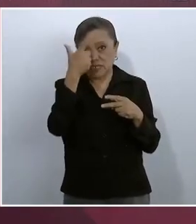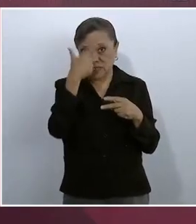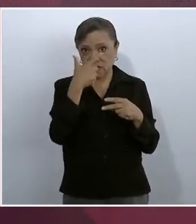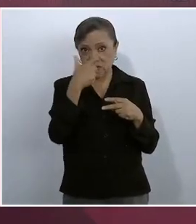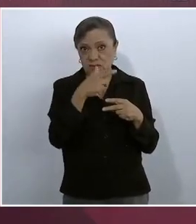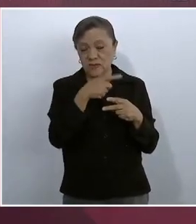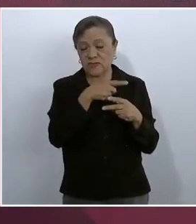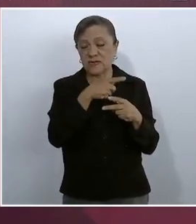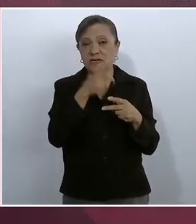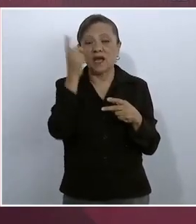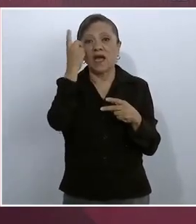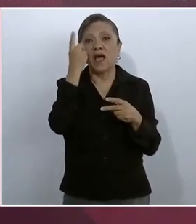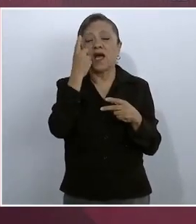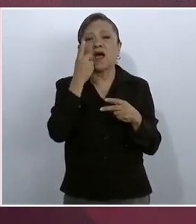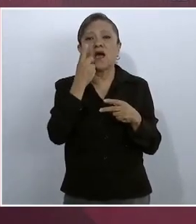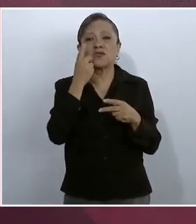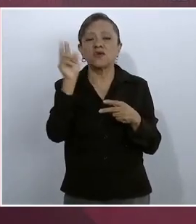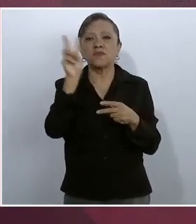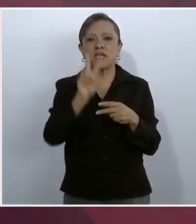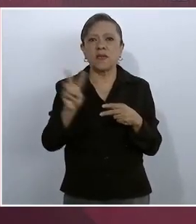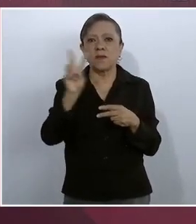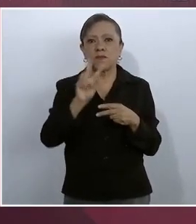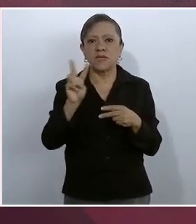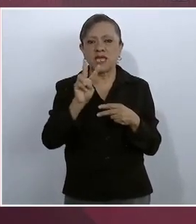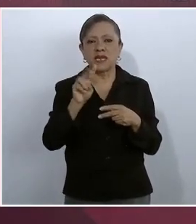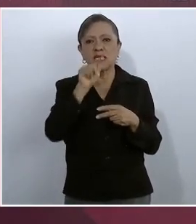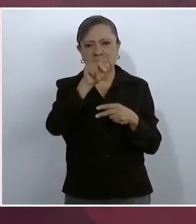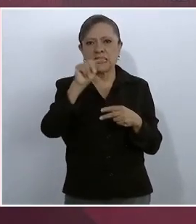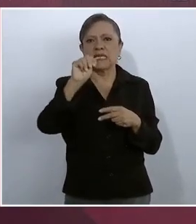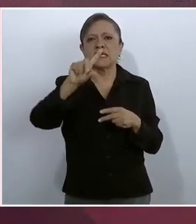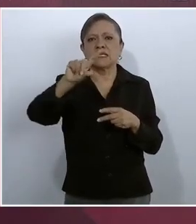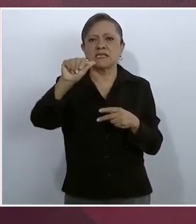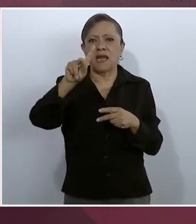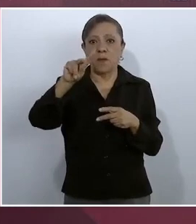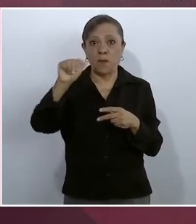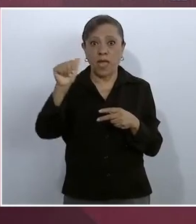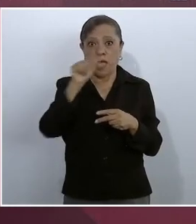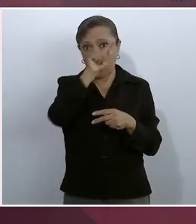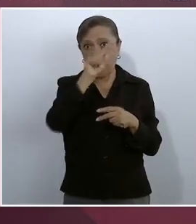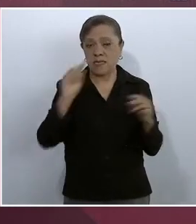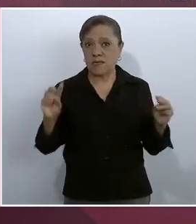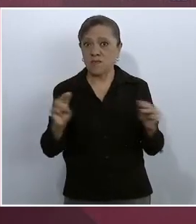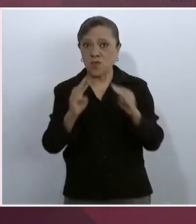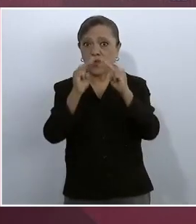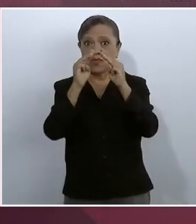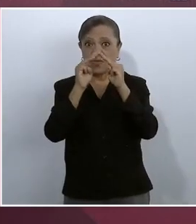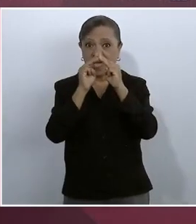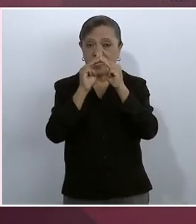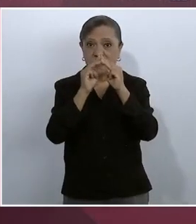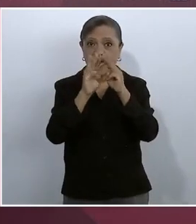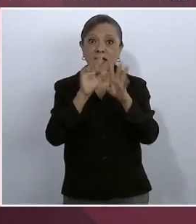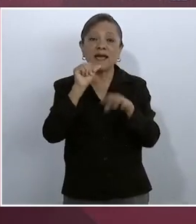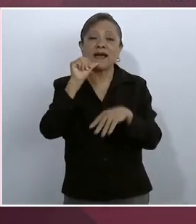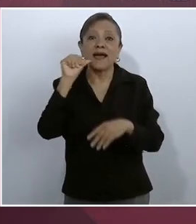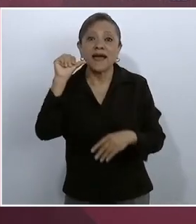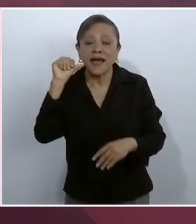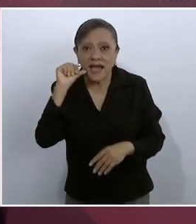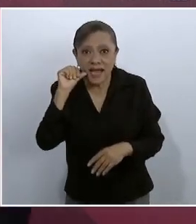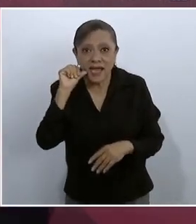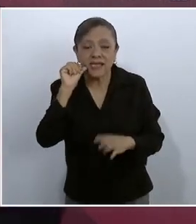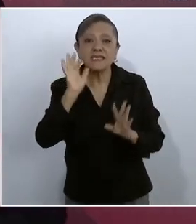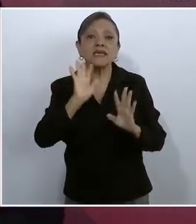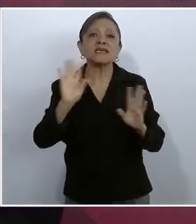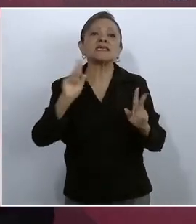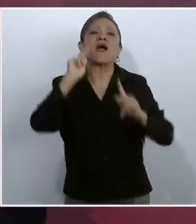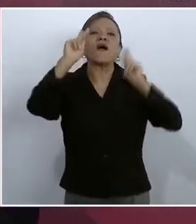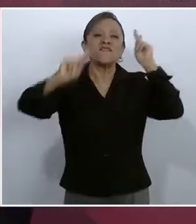quedamos a dormir el viernes allá en Tlapa, en la montaña y ayer fuimos a